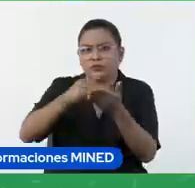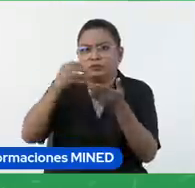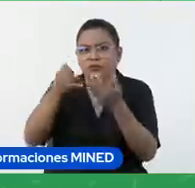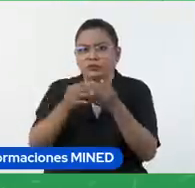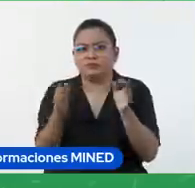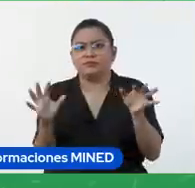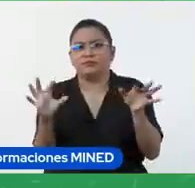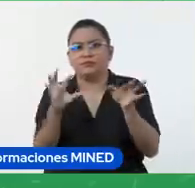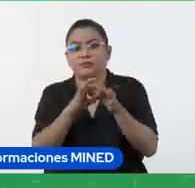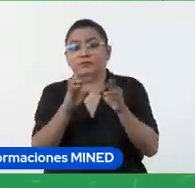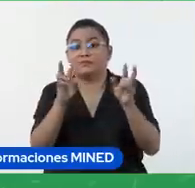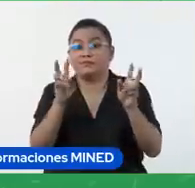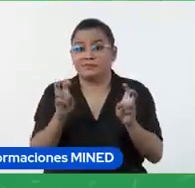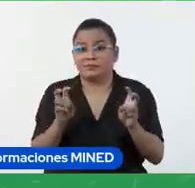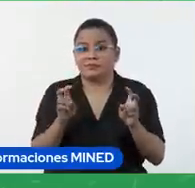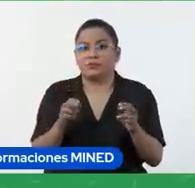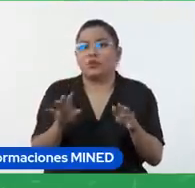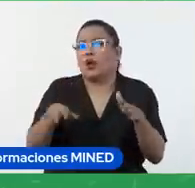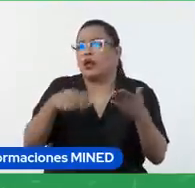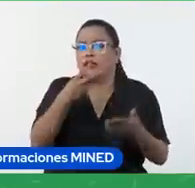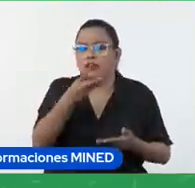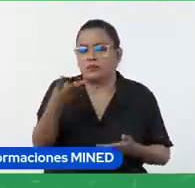en cualquier asignatura